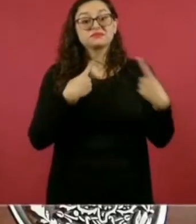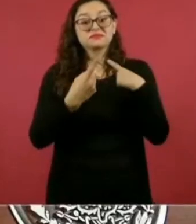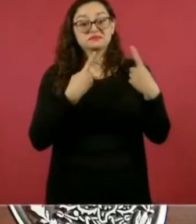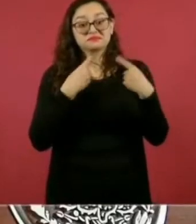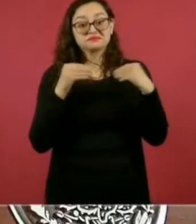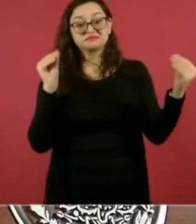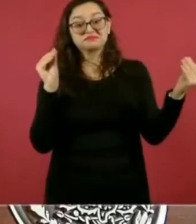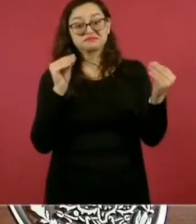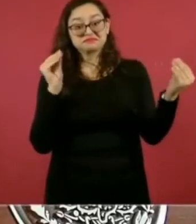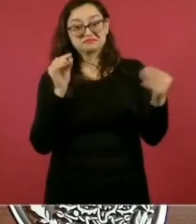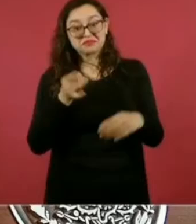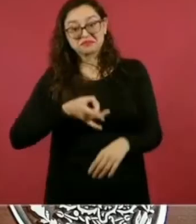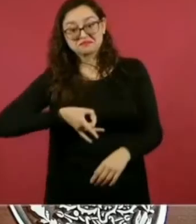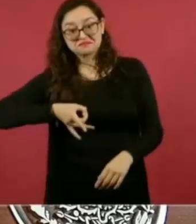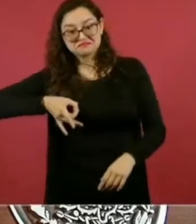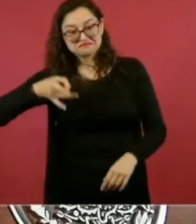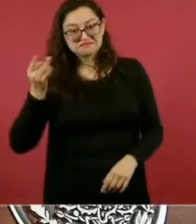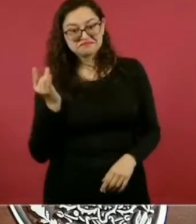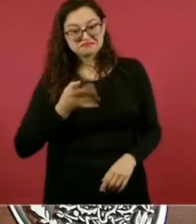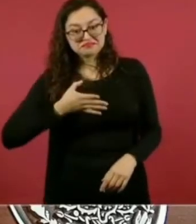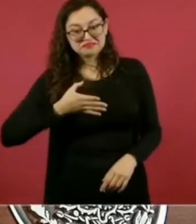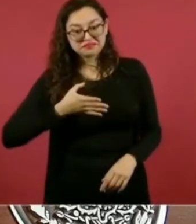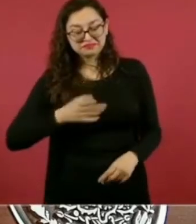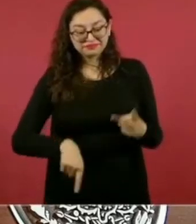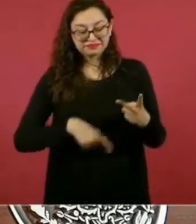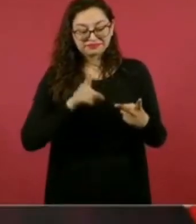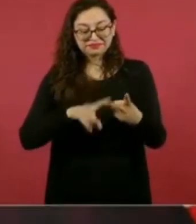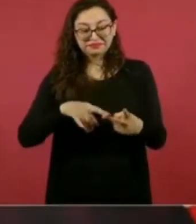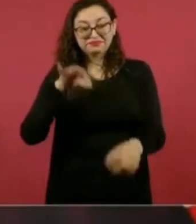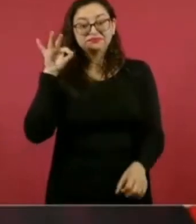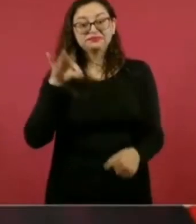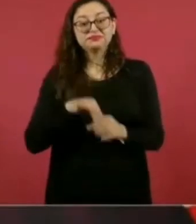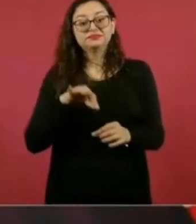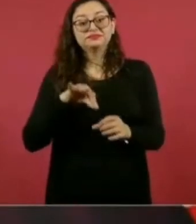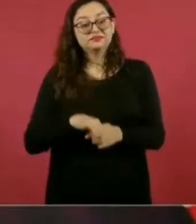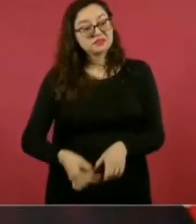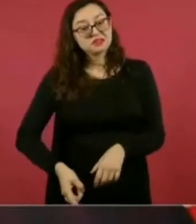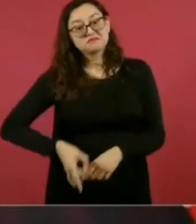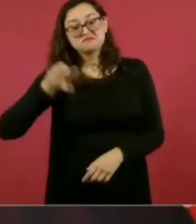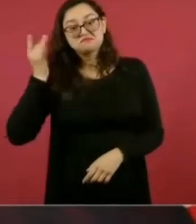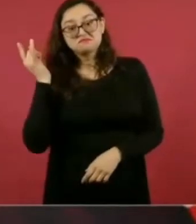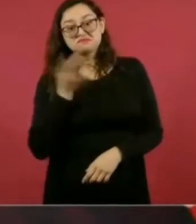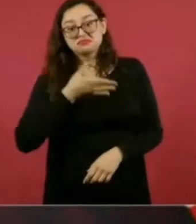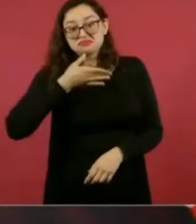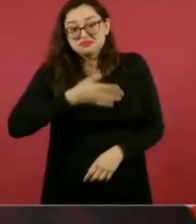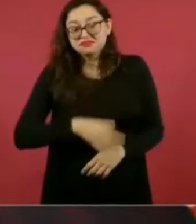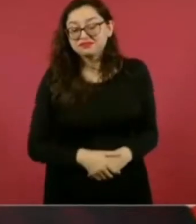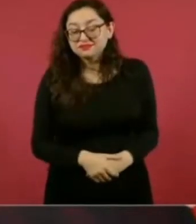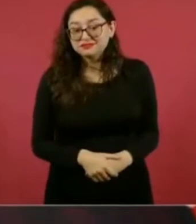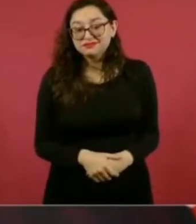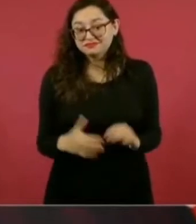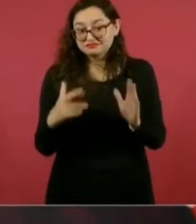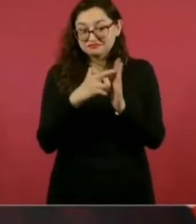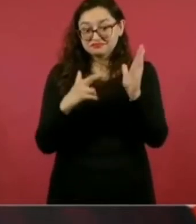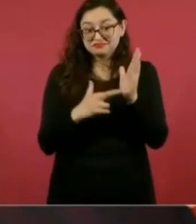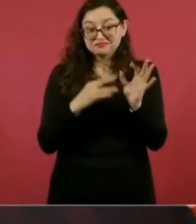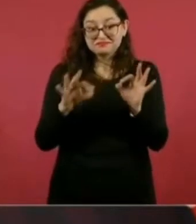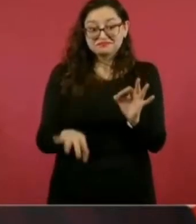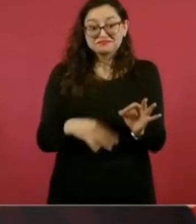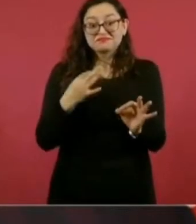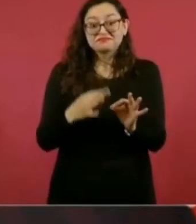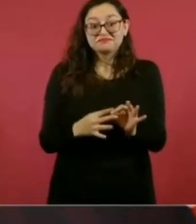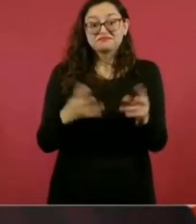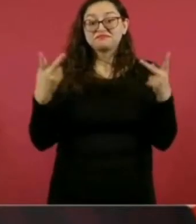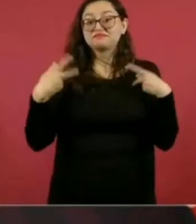democráticamente en buena élite las elecciones, porque el pueblo es